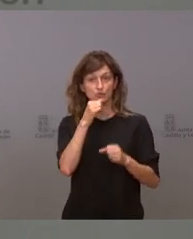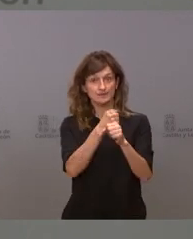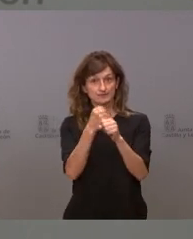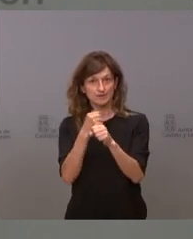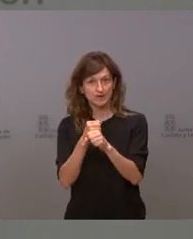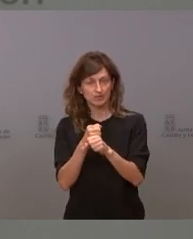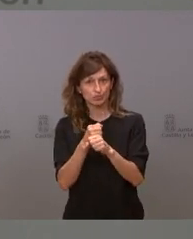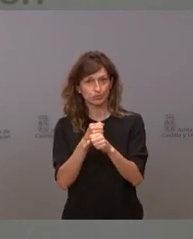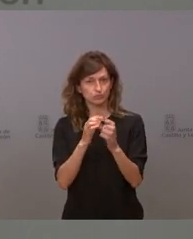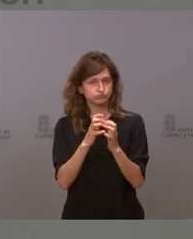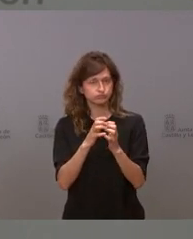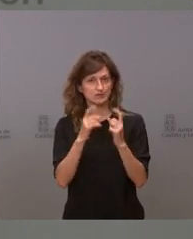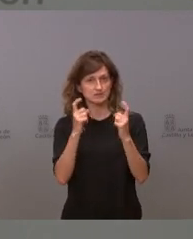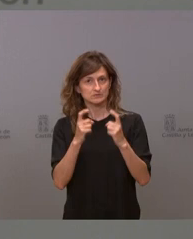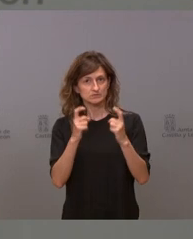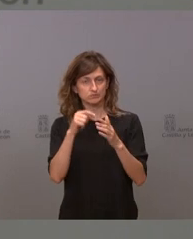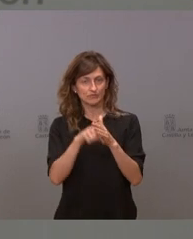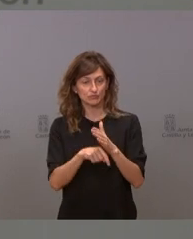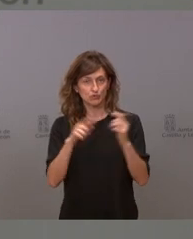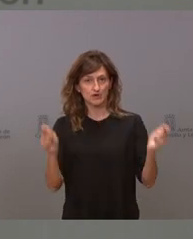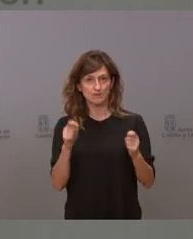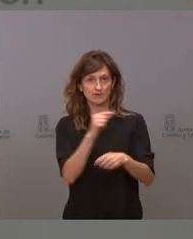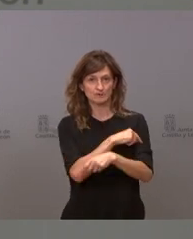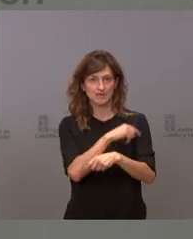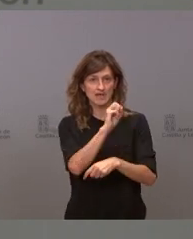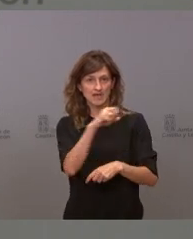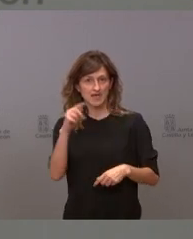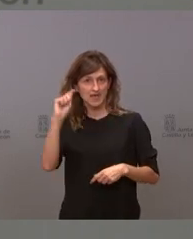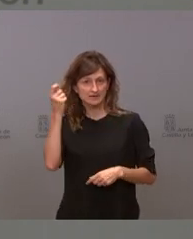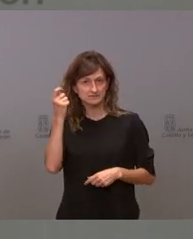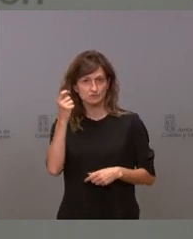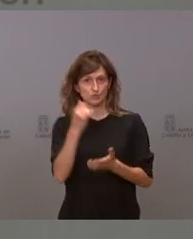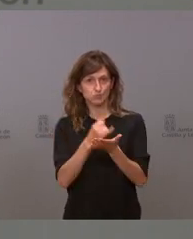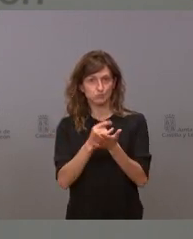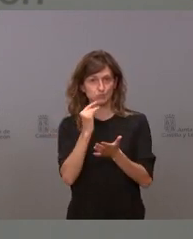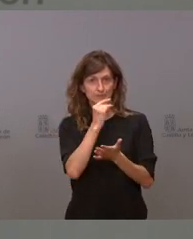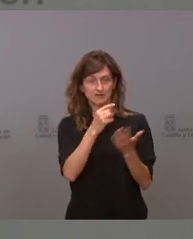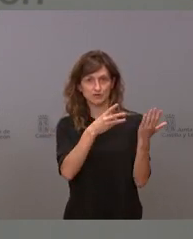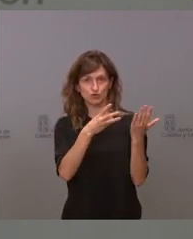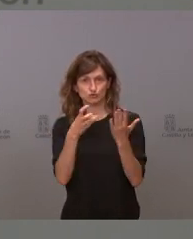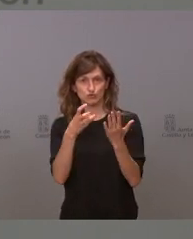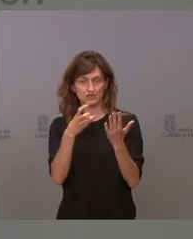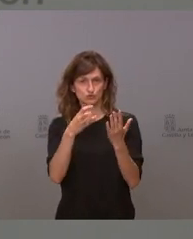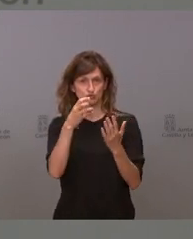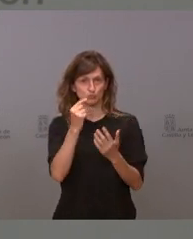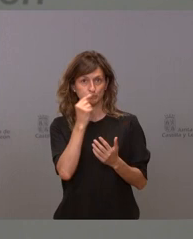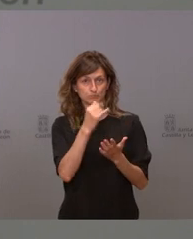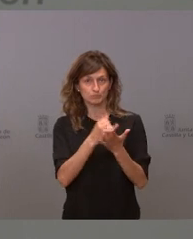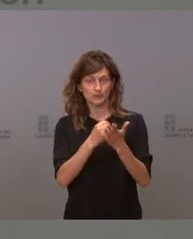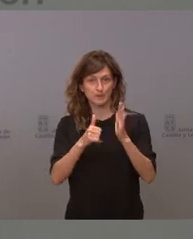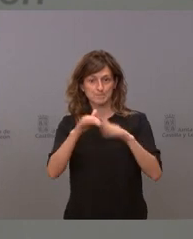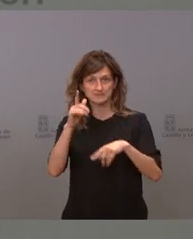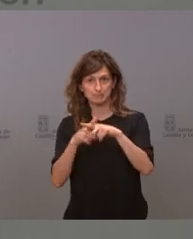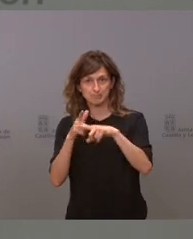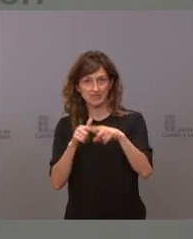muy intensamente nuestra campaña vacunación es un éxito nuestros cribados insisto están 803 por encima de la